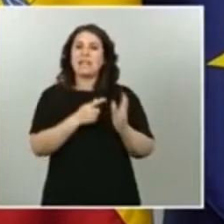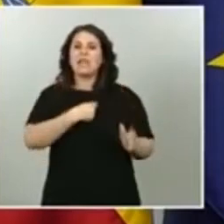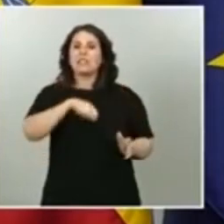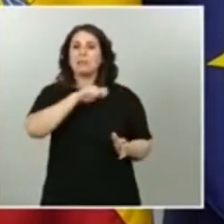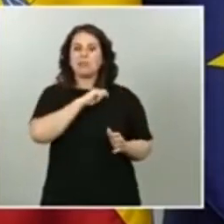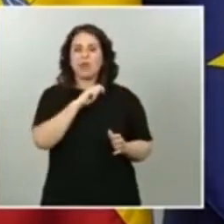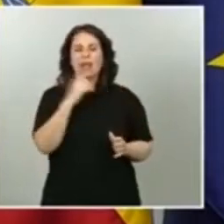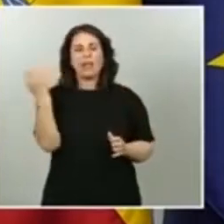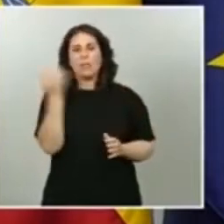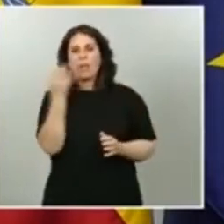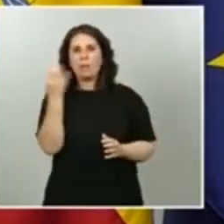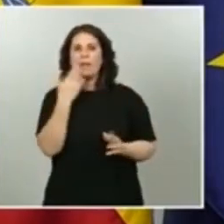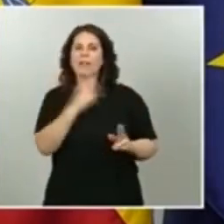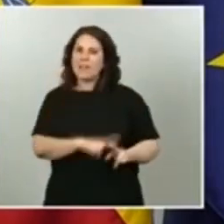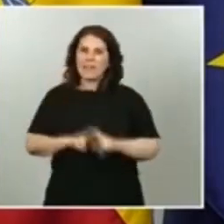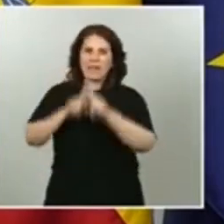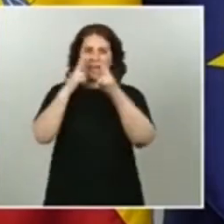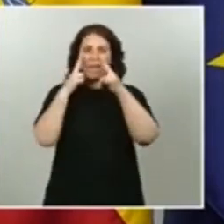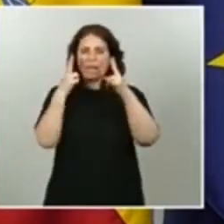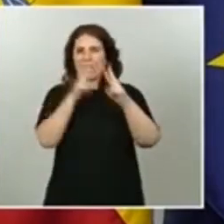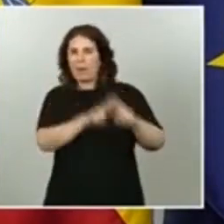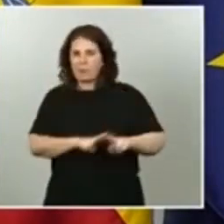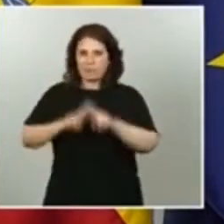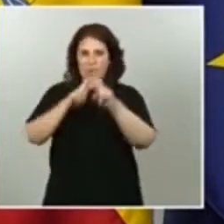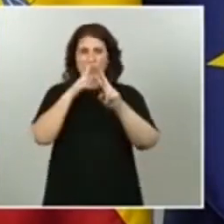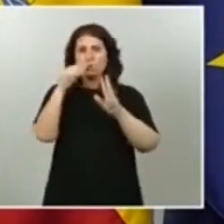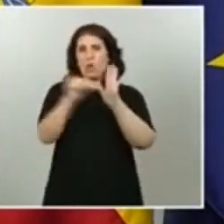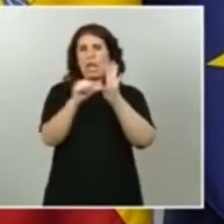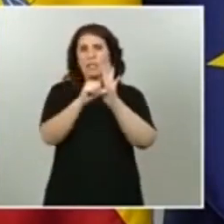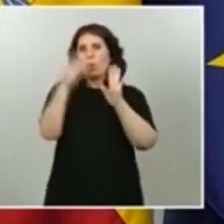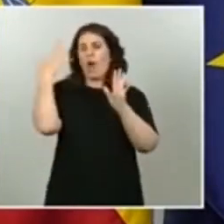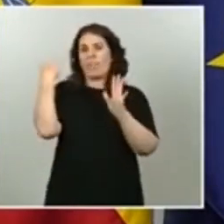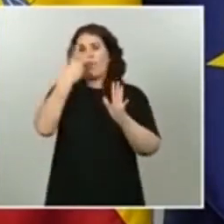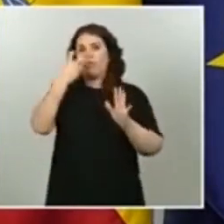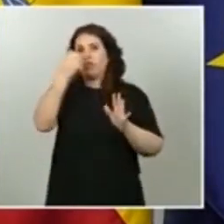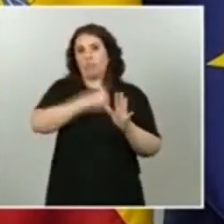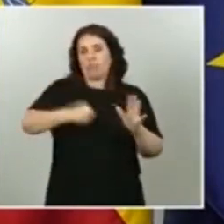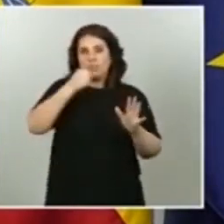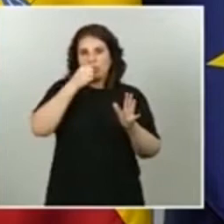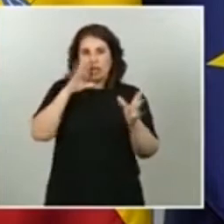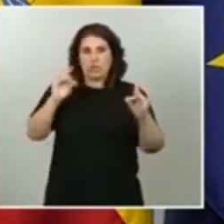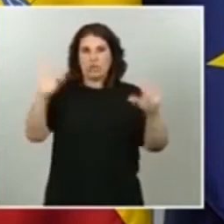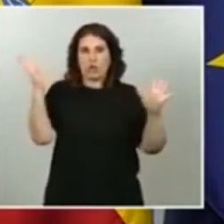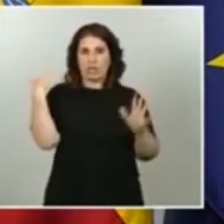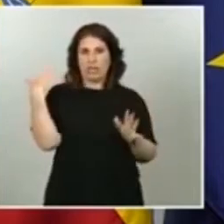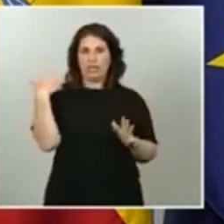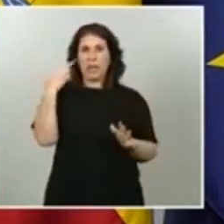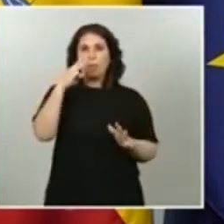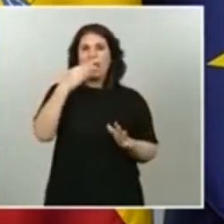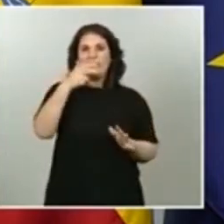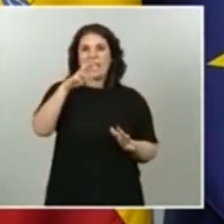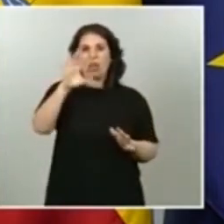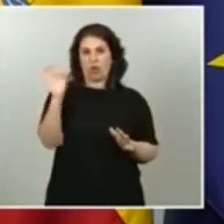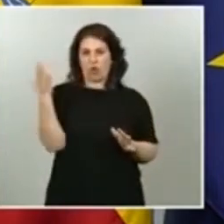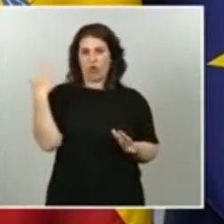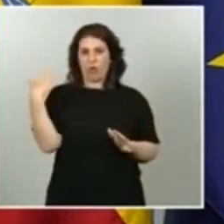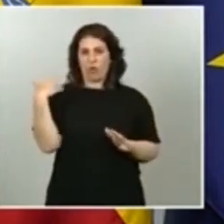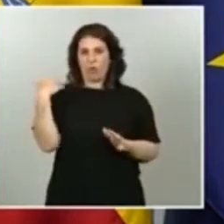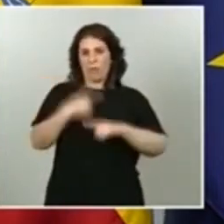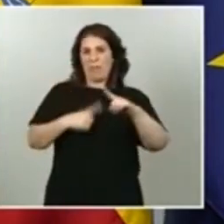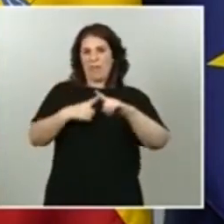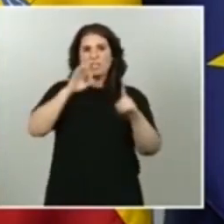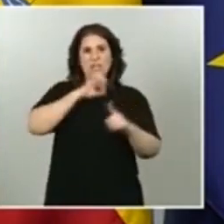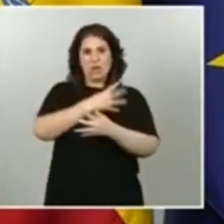de revisión, porque es un artículo que no se toca hace 200 años, desde el Código Pacheco, de mediados del siglo XIX. A eso es a lo que me refiero. Lo que sí ha habido un